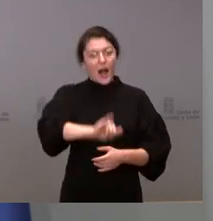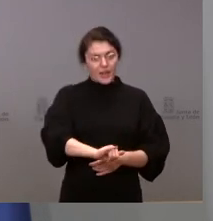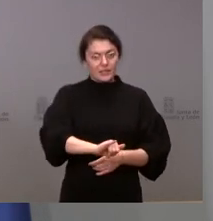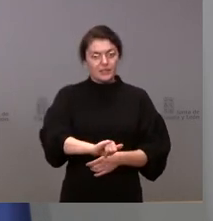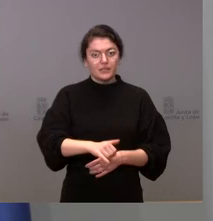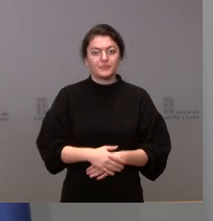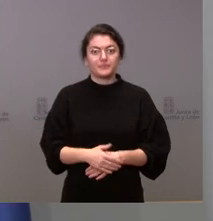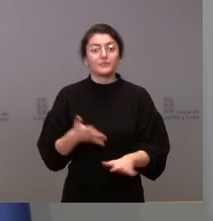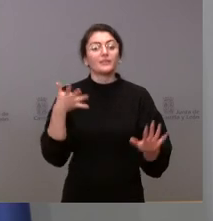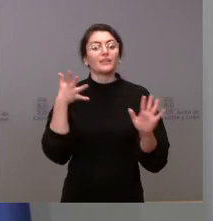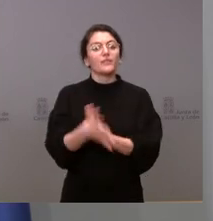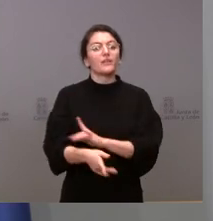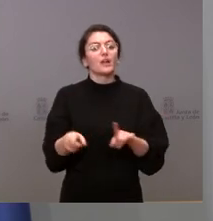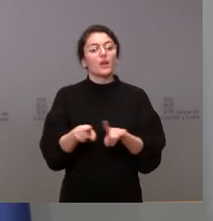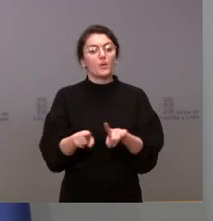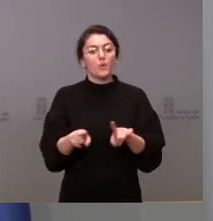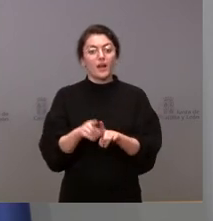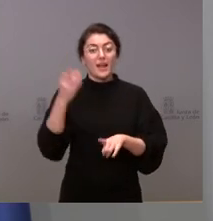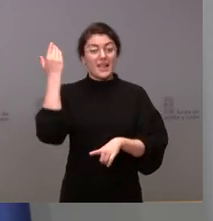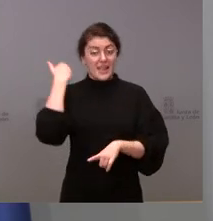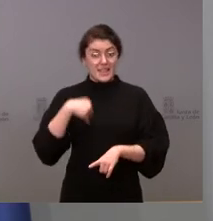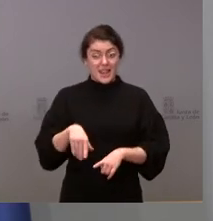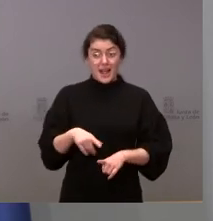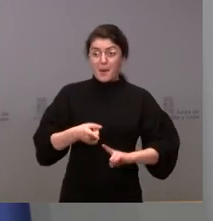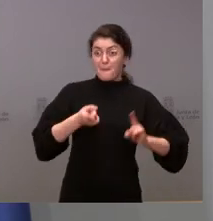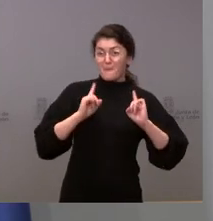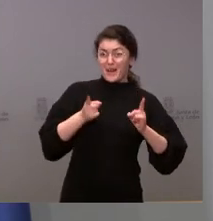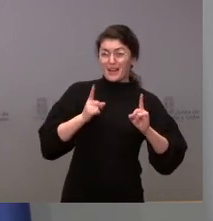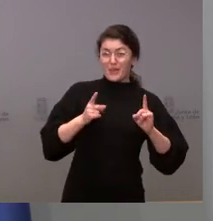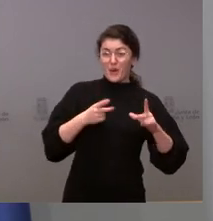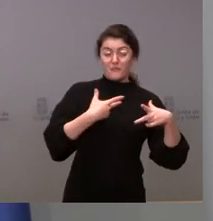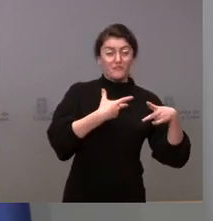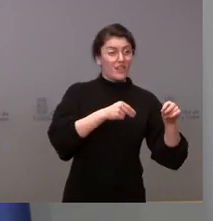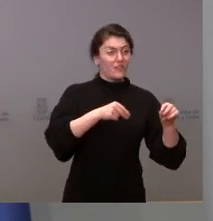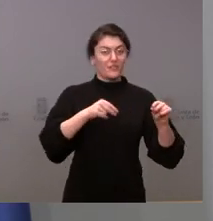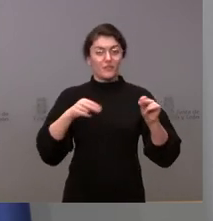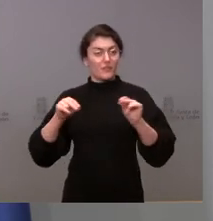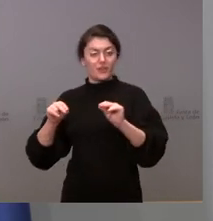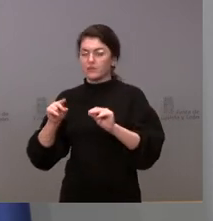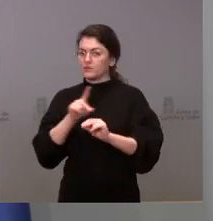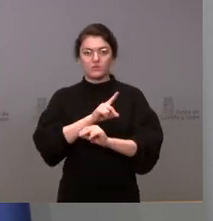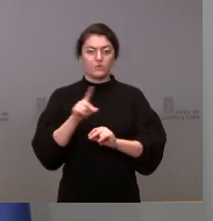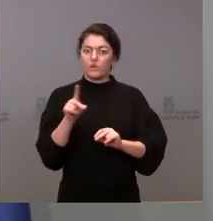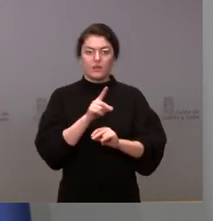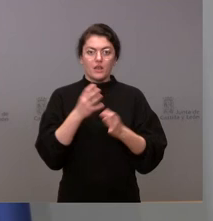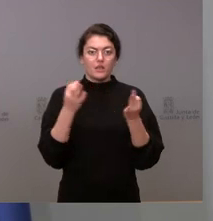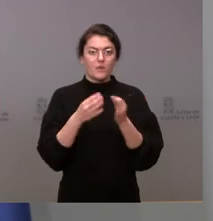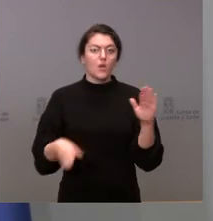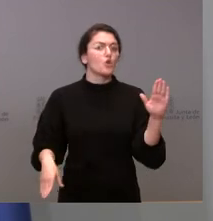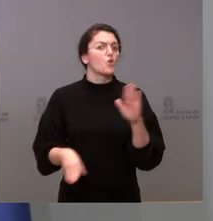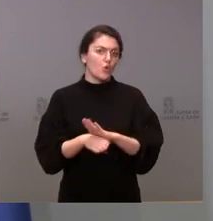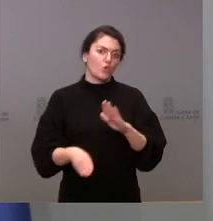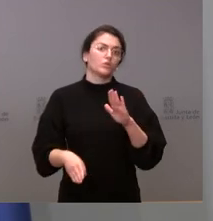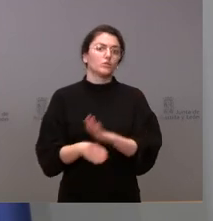las necesidades de medidas de precaución por parte de los ciudadanos sobre los cuales seguimos insistiendo